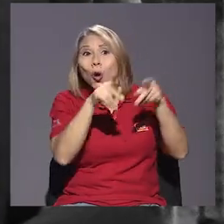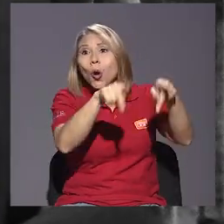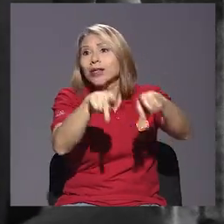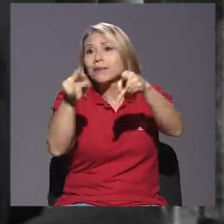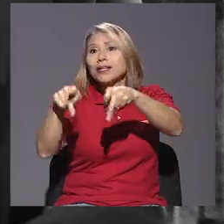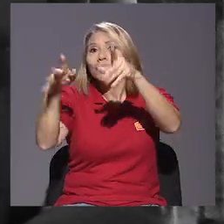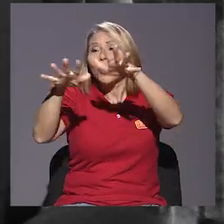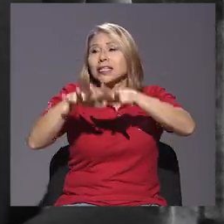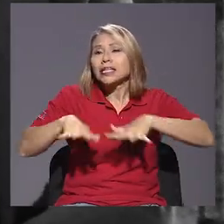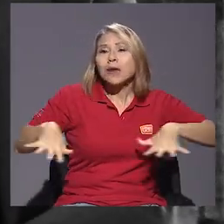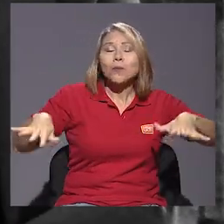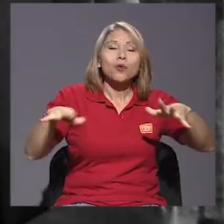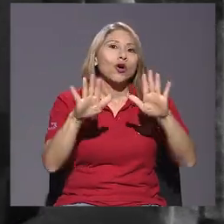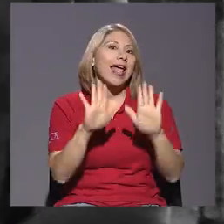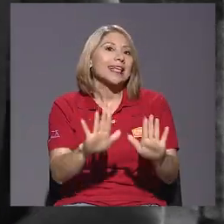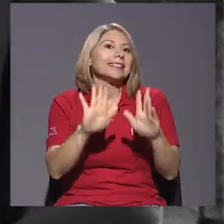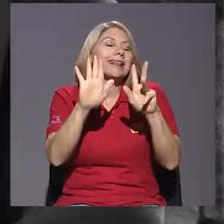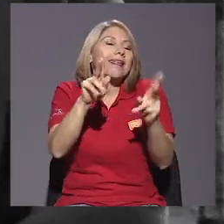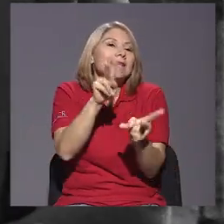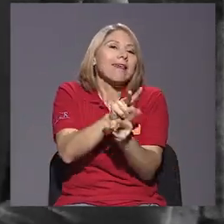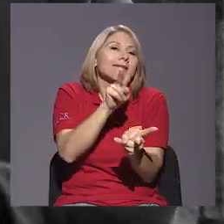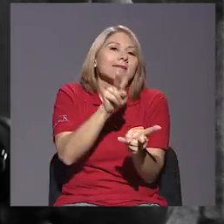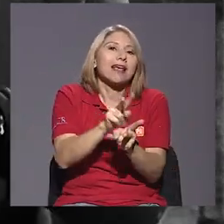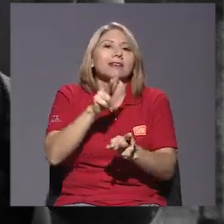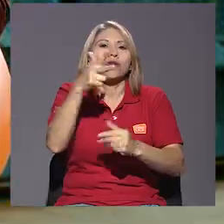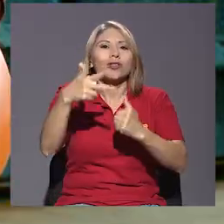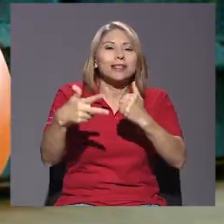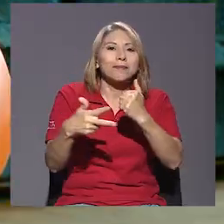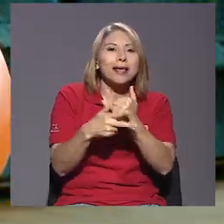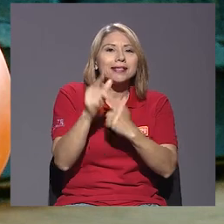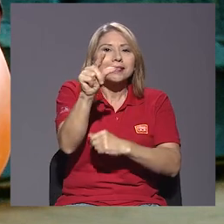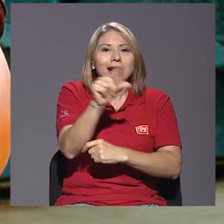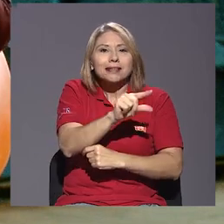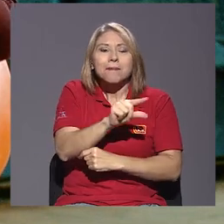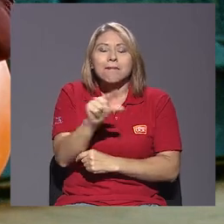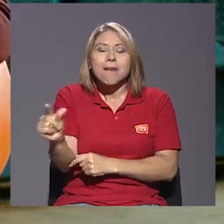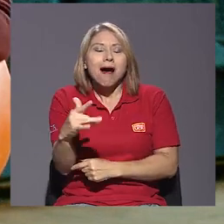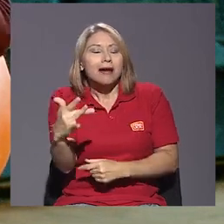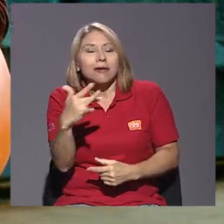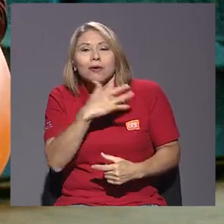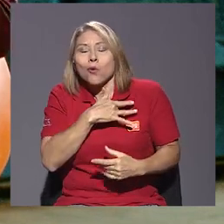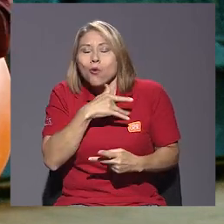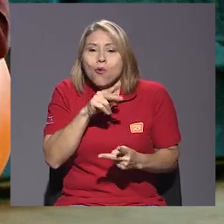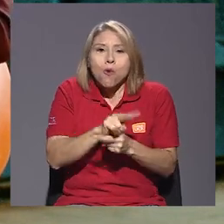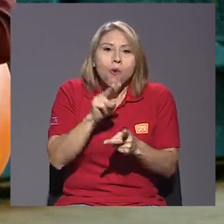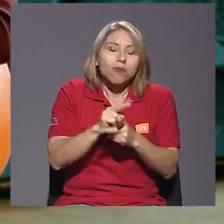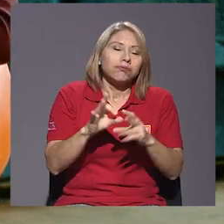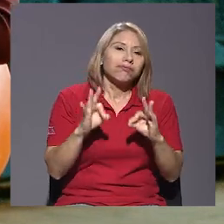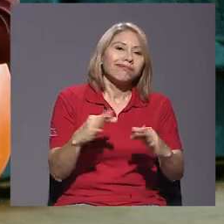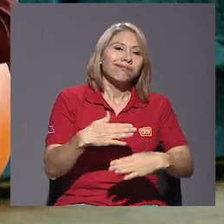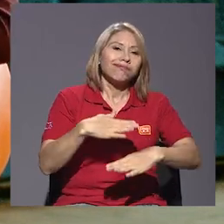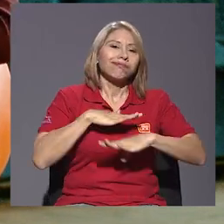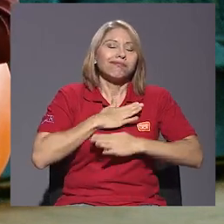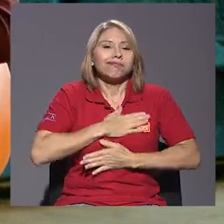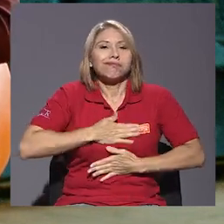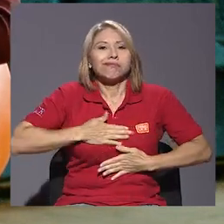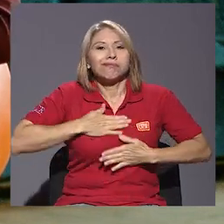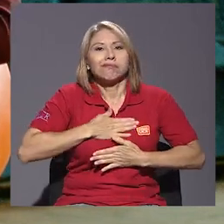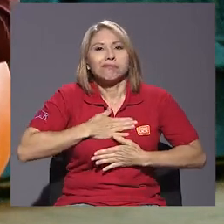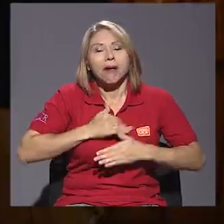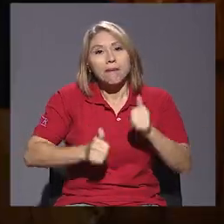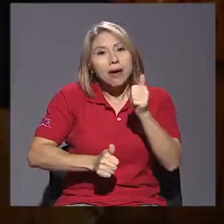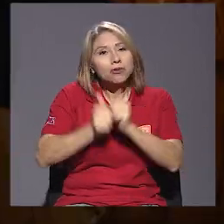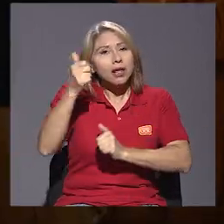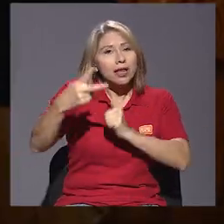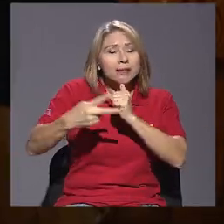teniendo excelente sexo tres veces a la semana y que están teniendo un sexo super pasional. Y la mayoría de las veces